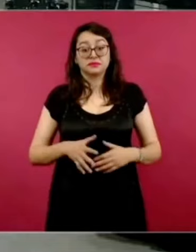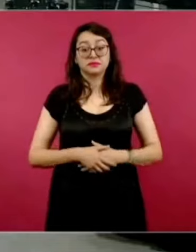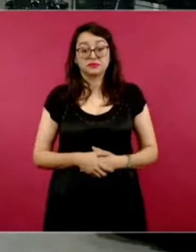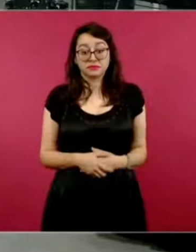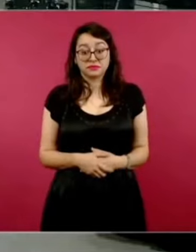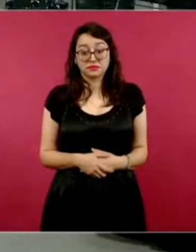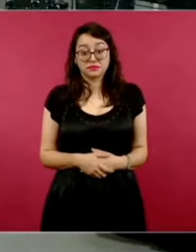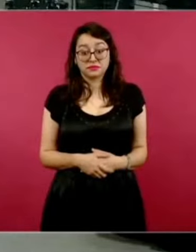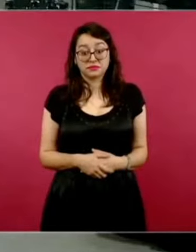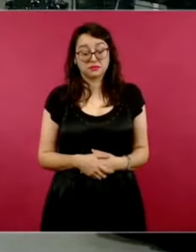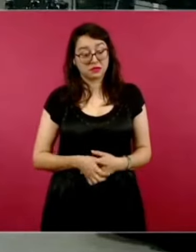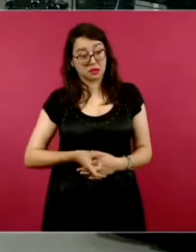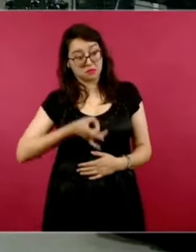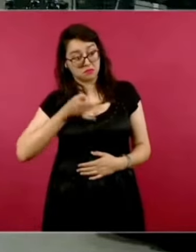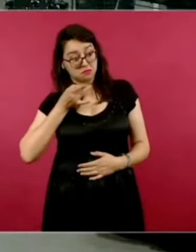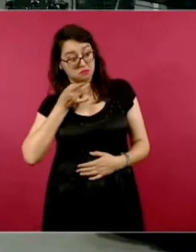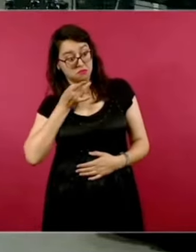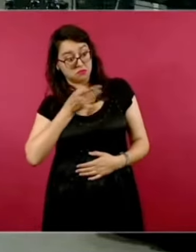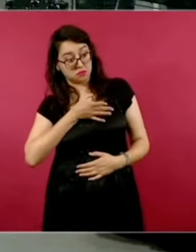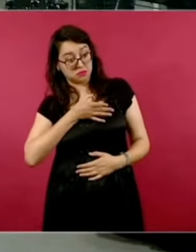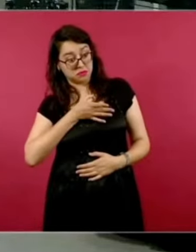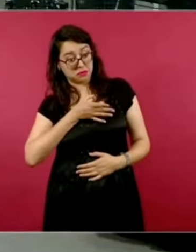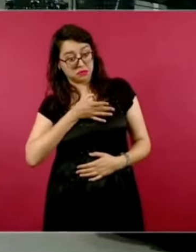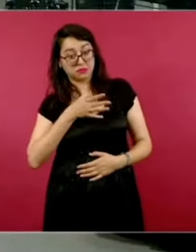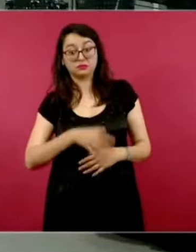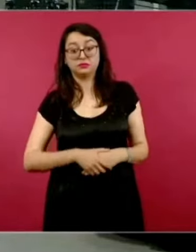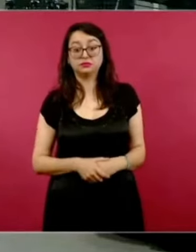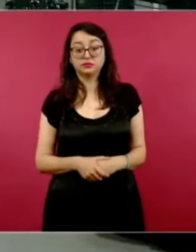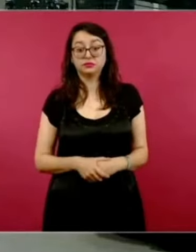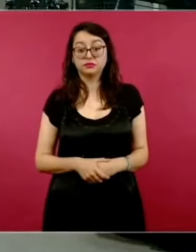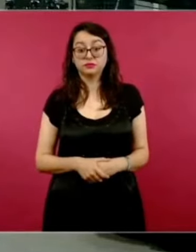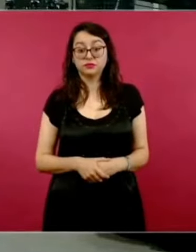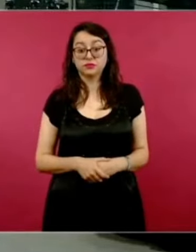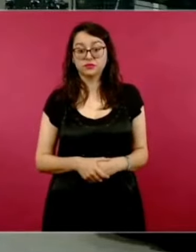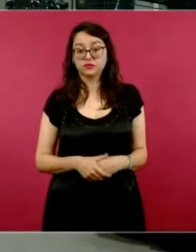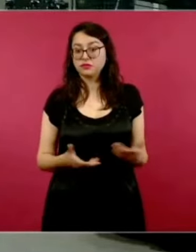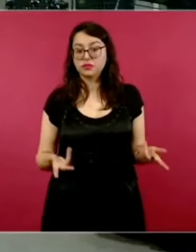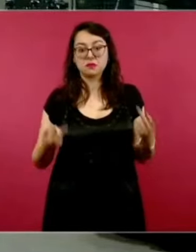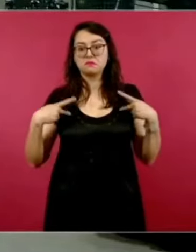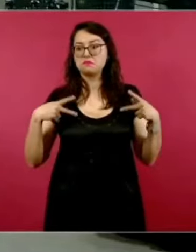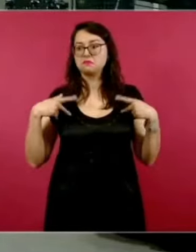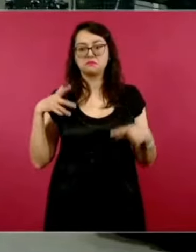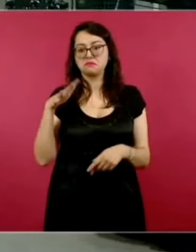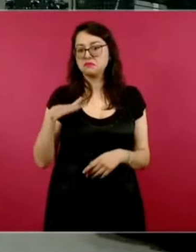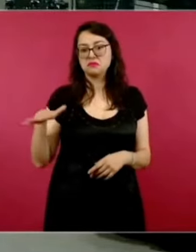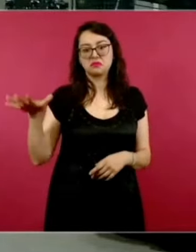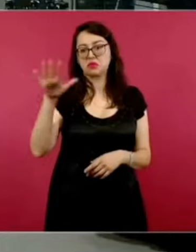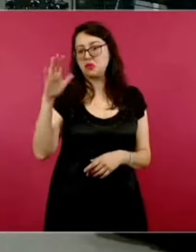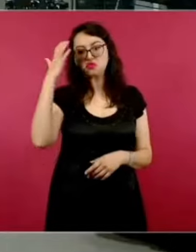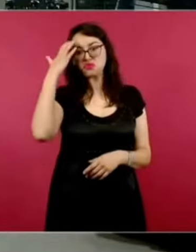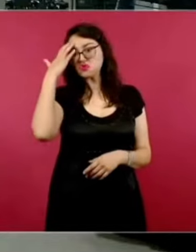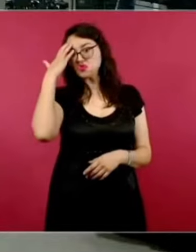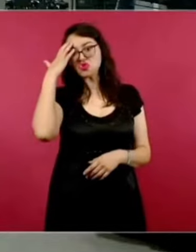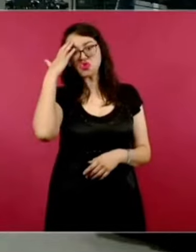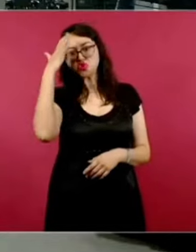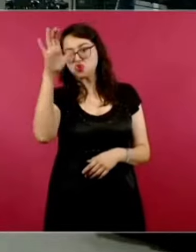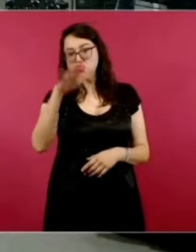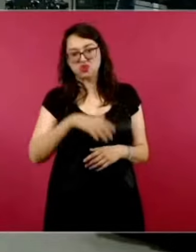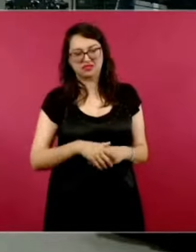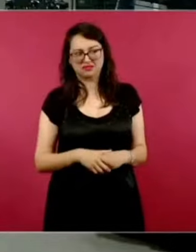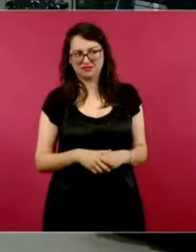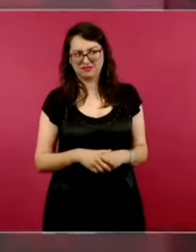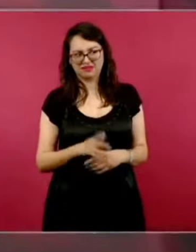perdió el debate Cedillo, no era una gente conocida, estaba de por medio del asesinato